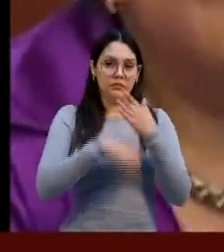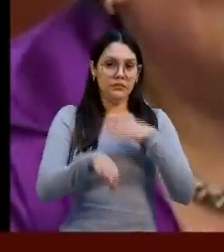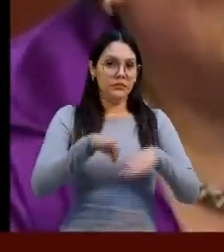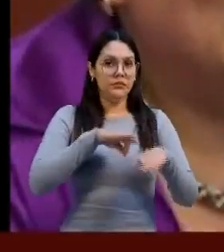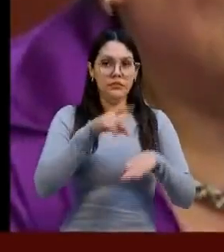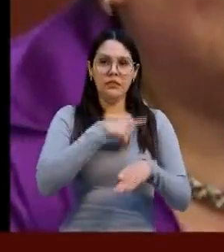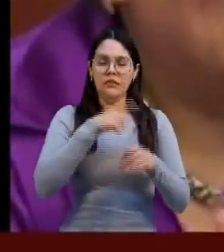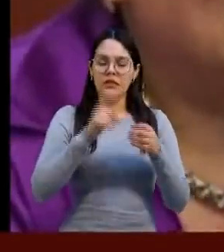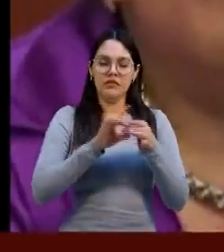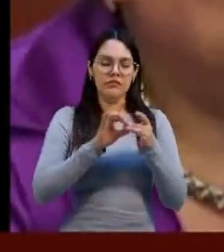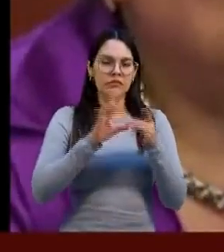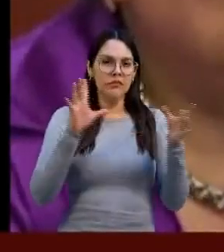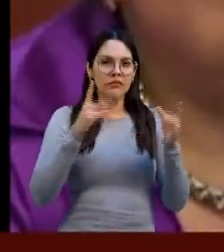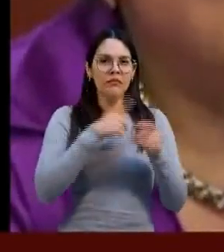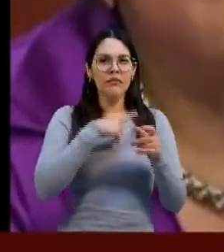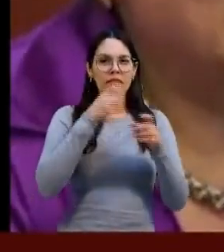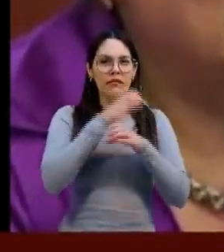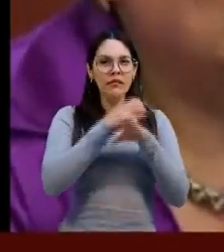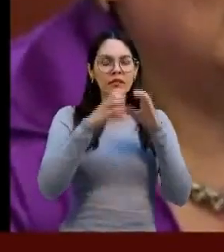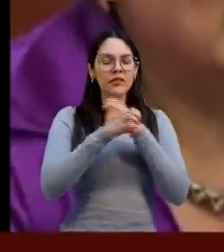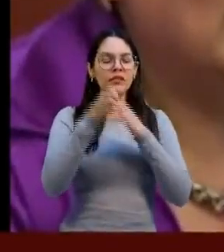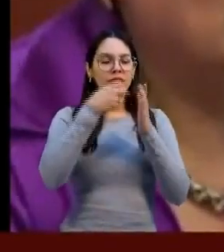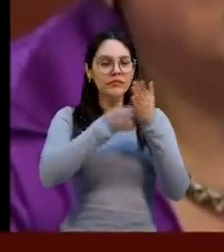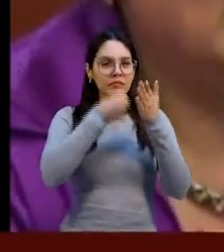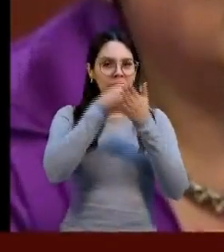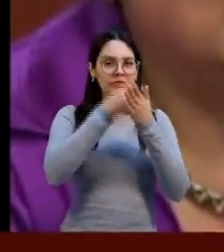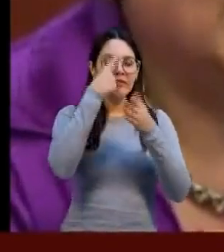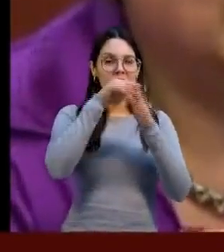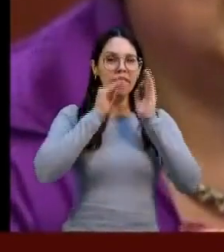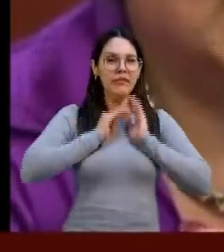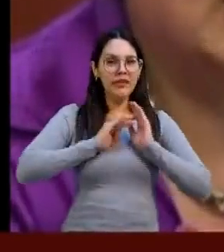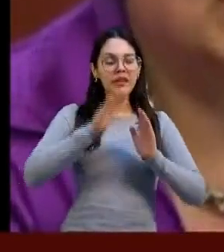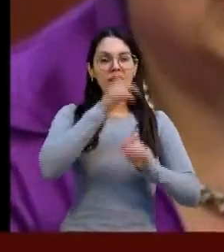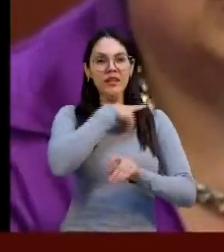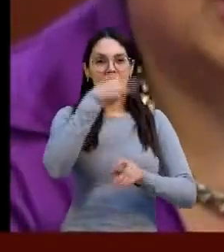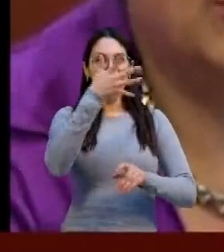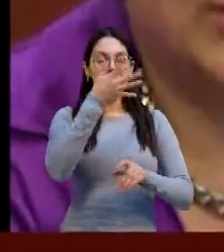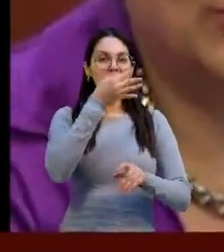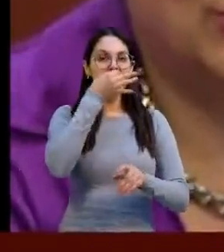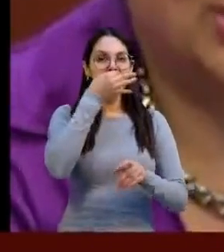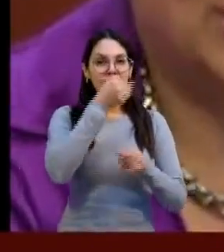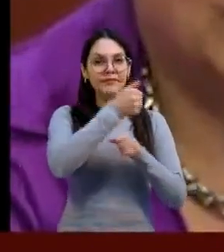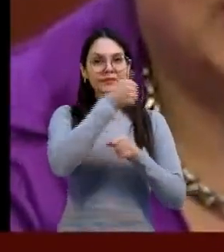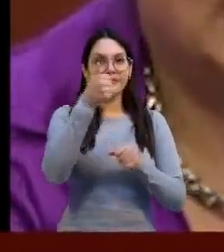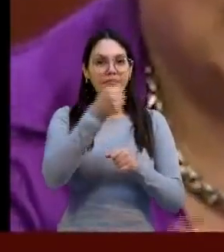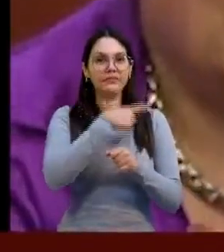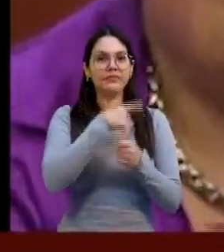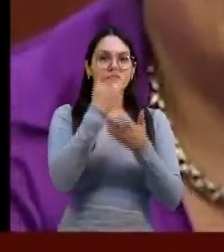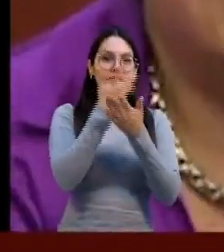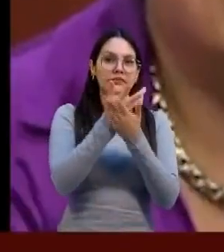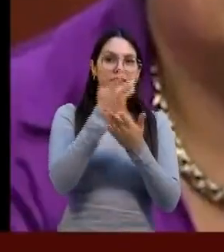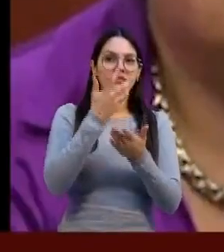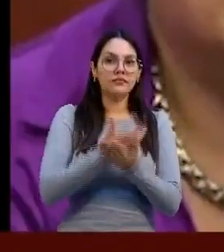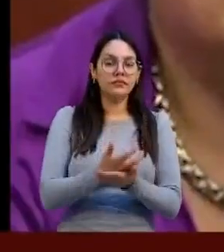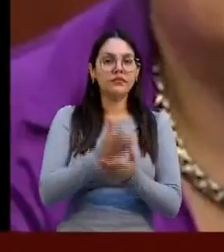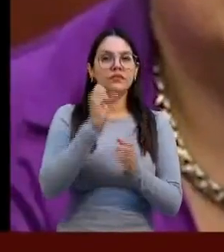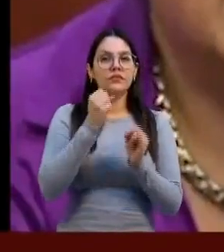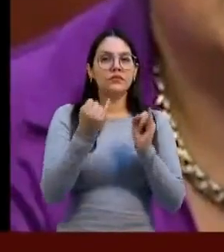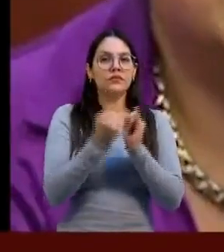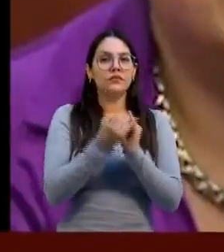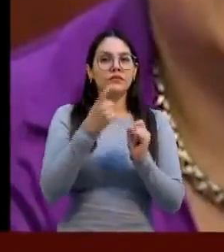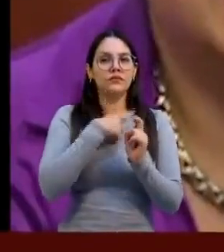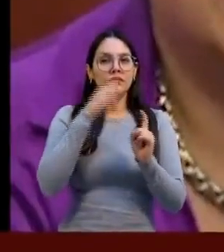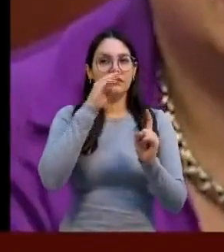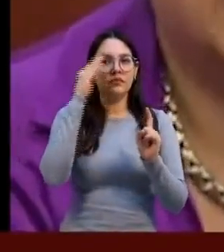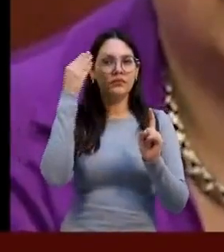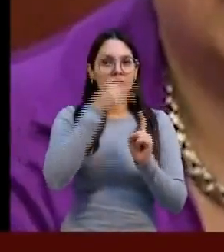practicar técnicas de relajación, tomar pequeños descansos de cinco minutos cada dos o tres horas continuas, o marcarse objetivos